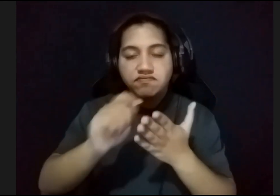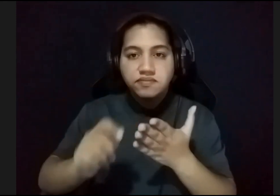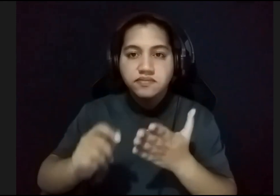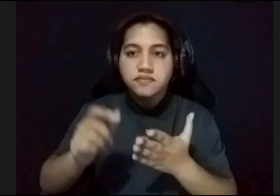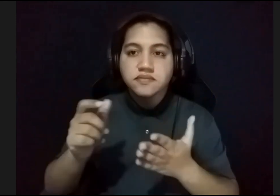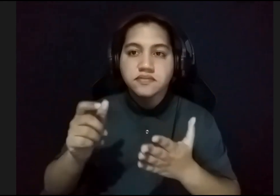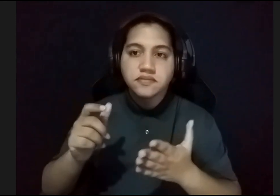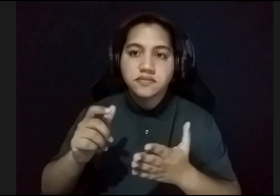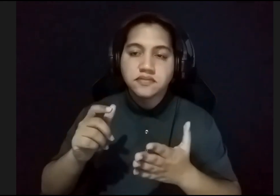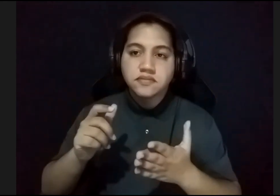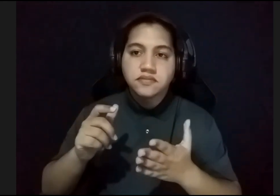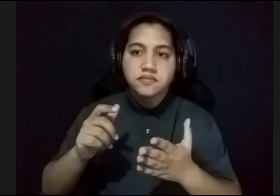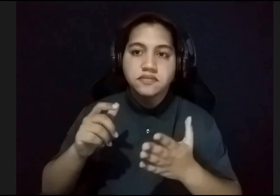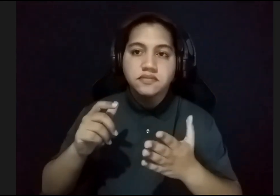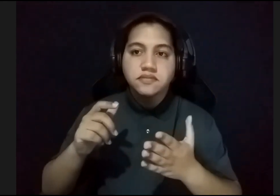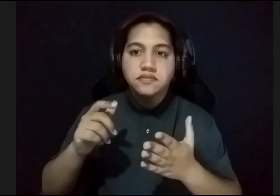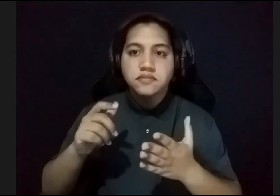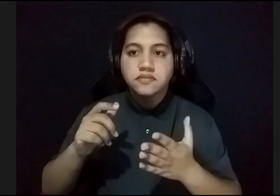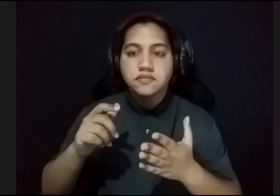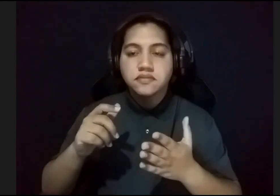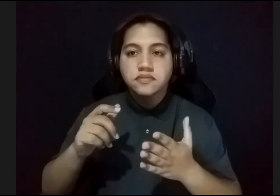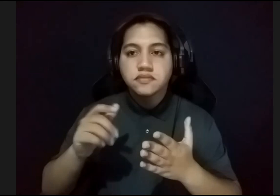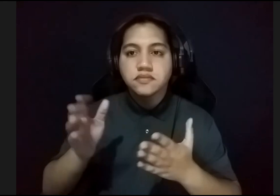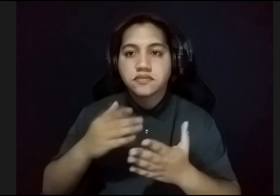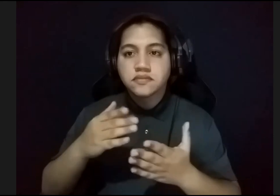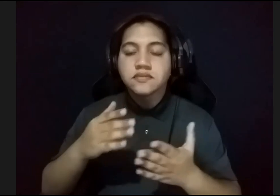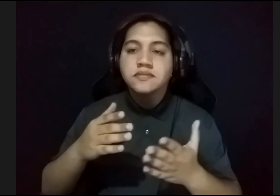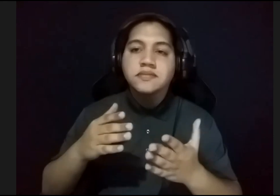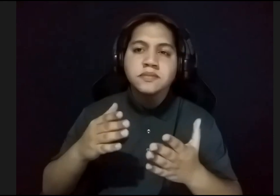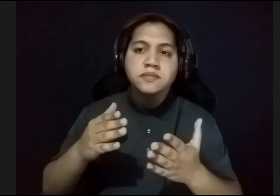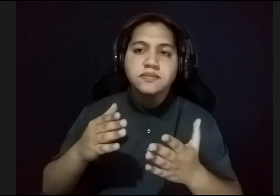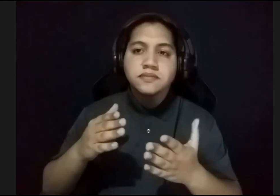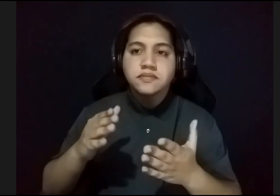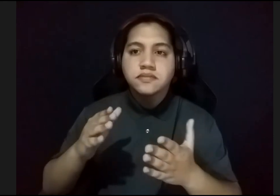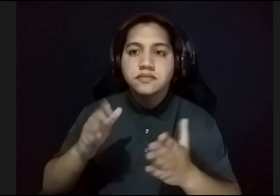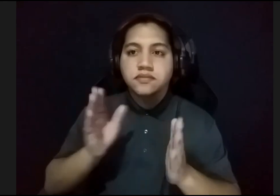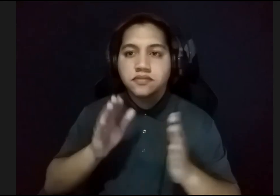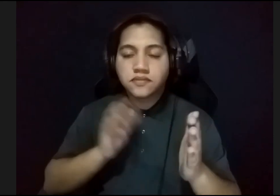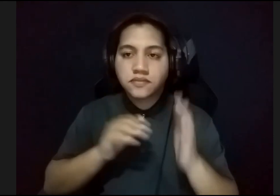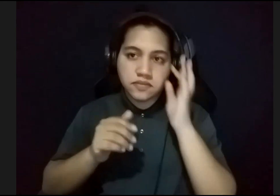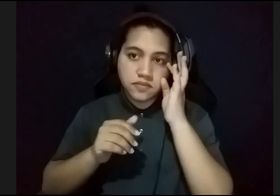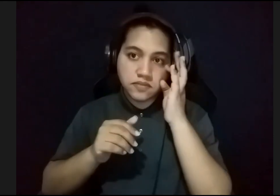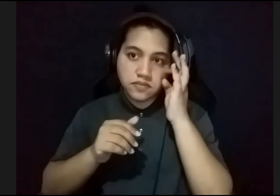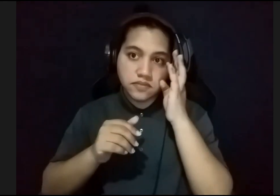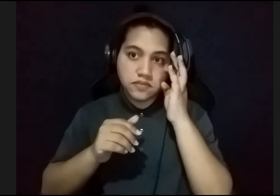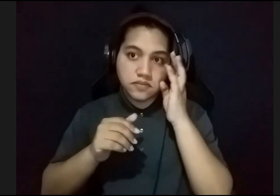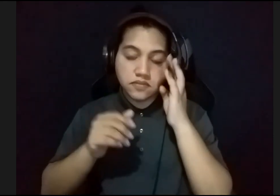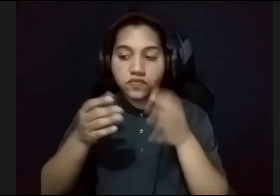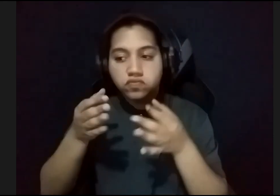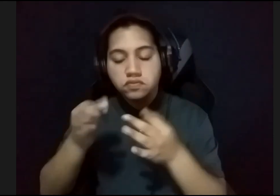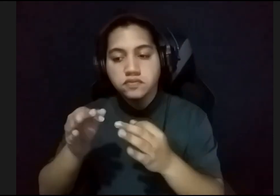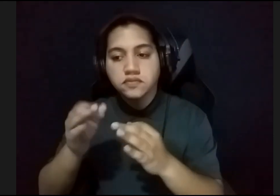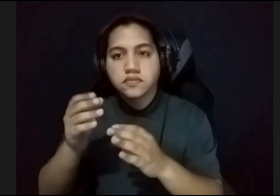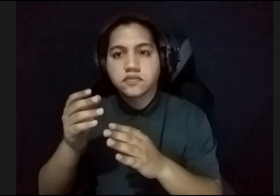así. En términos del portafolio de la plena, pues es otro medio que se utiliza,